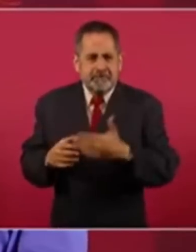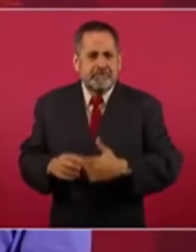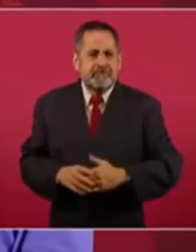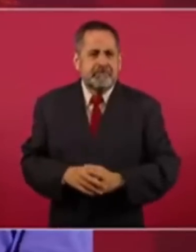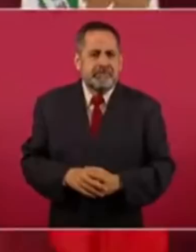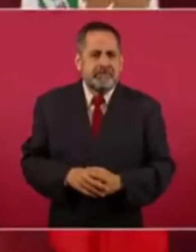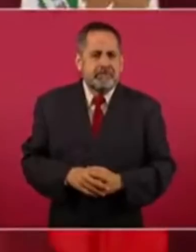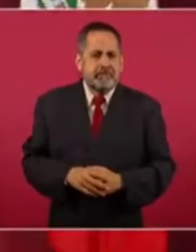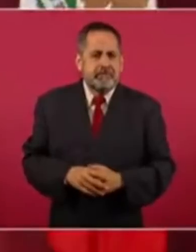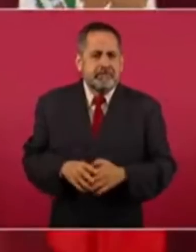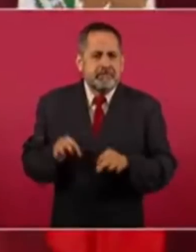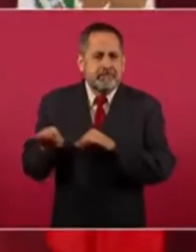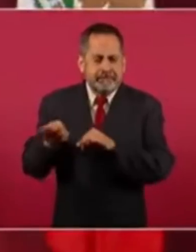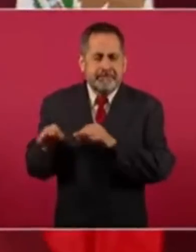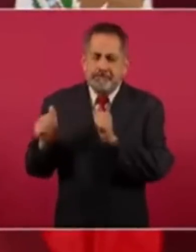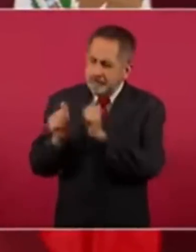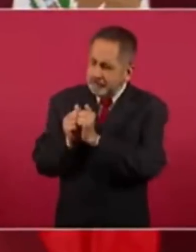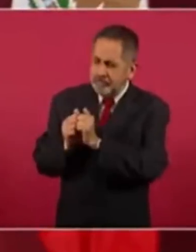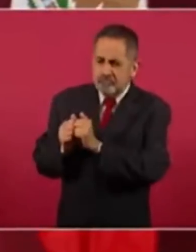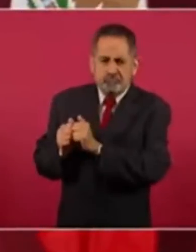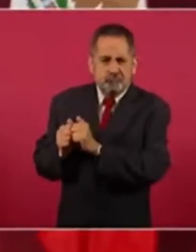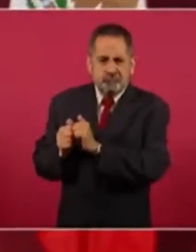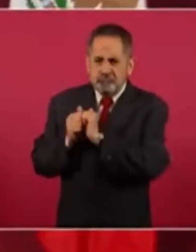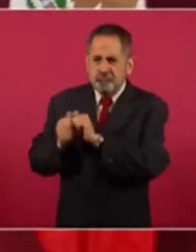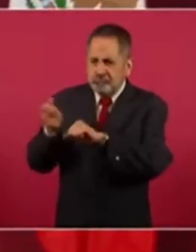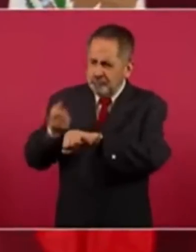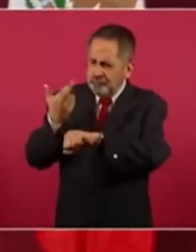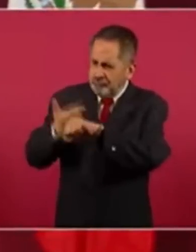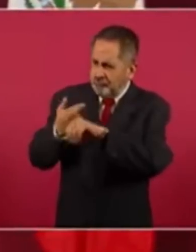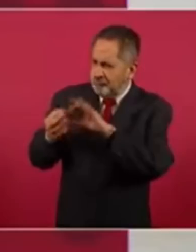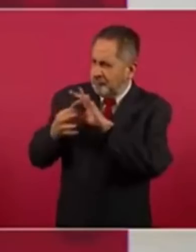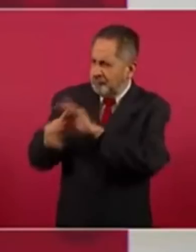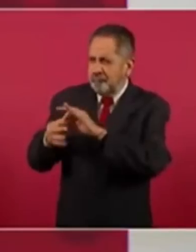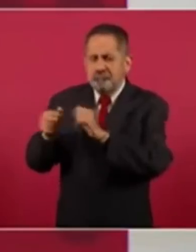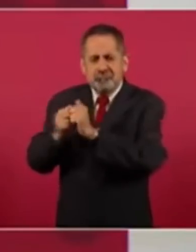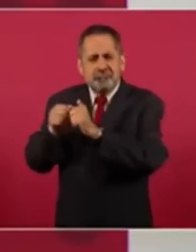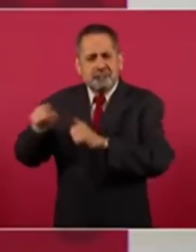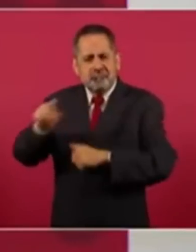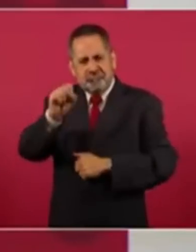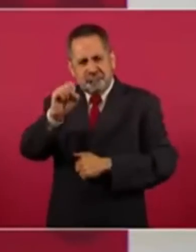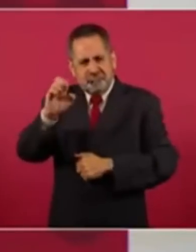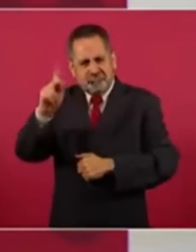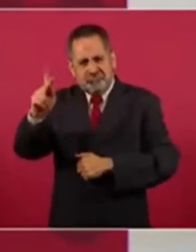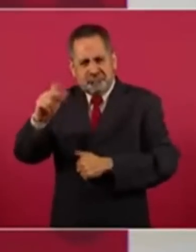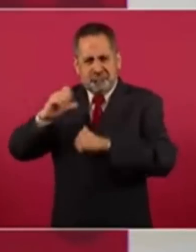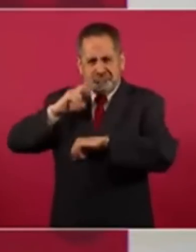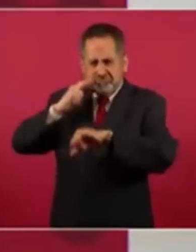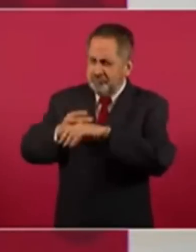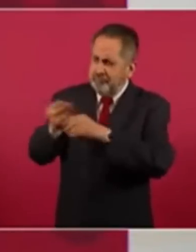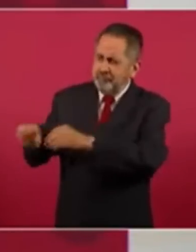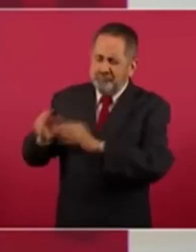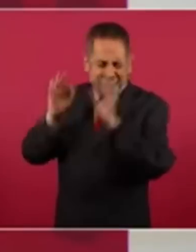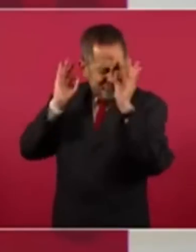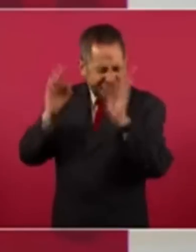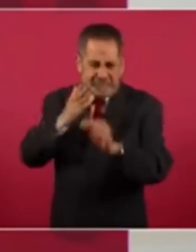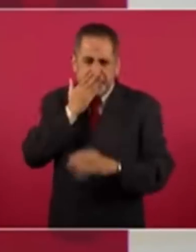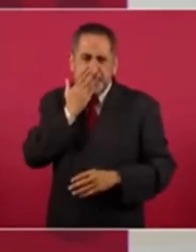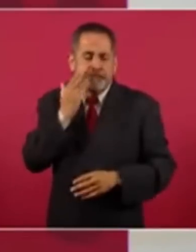de tener una secretaria de educación. Lo mismo que